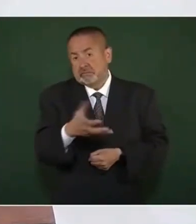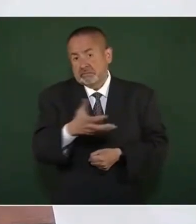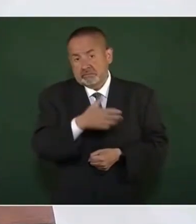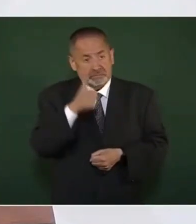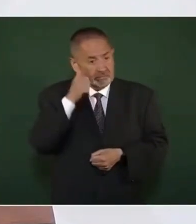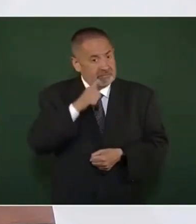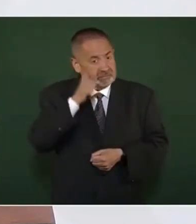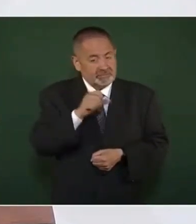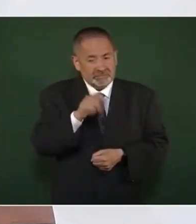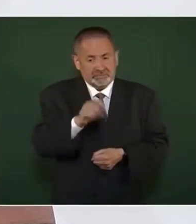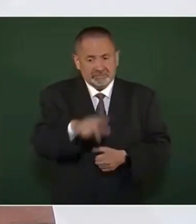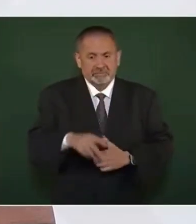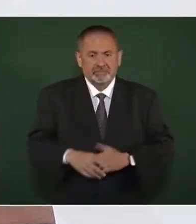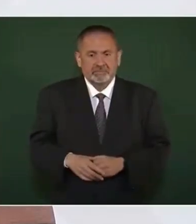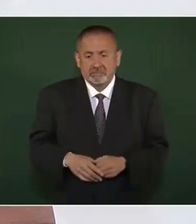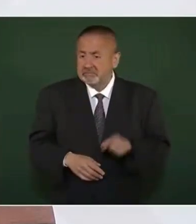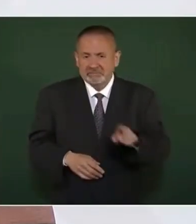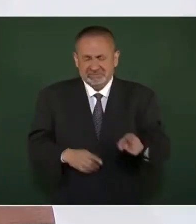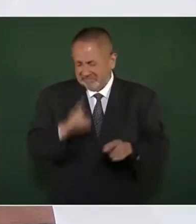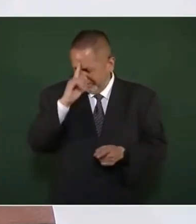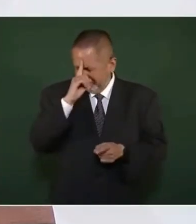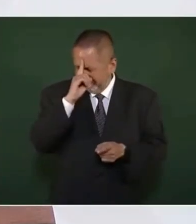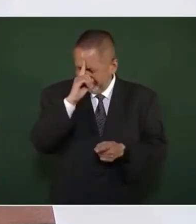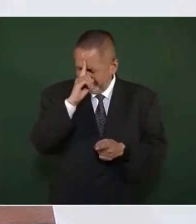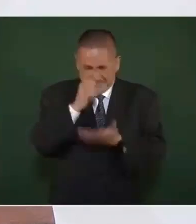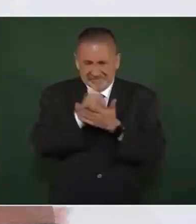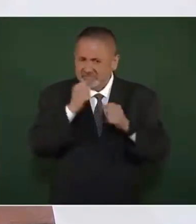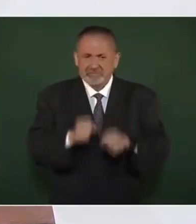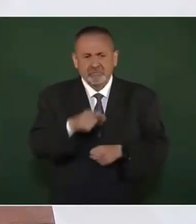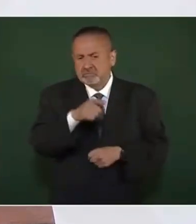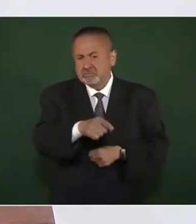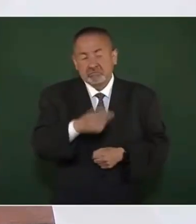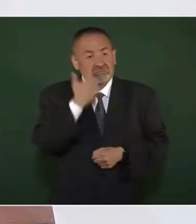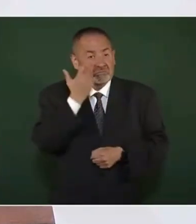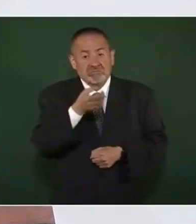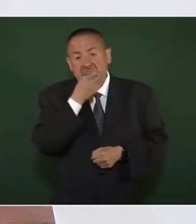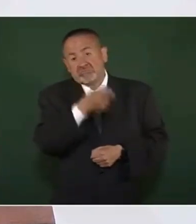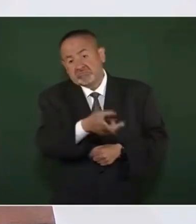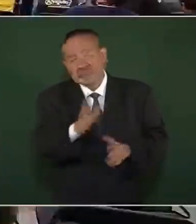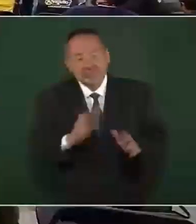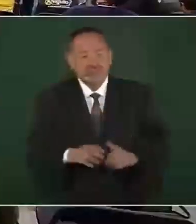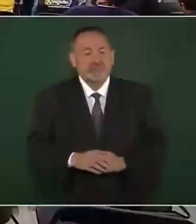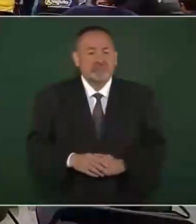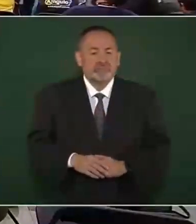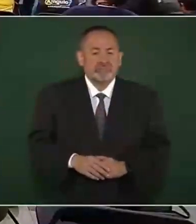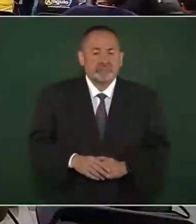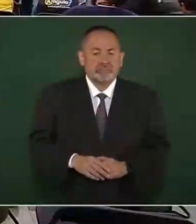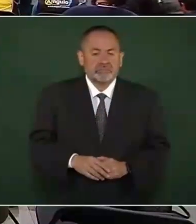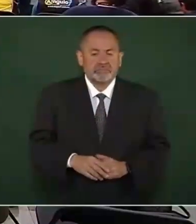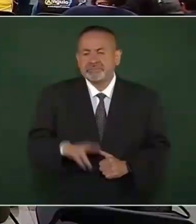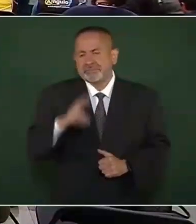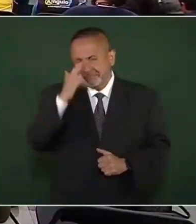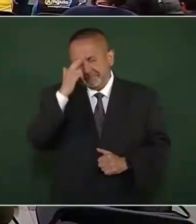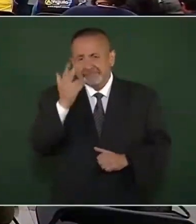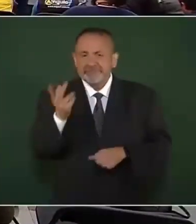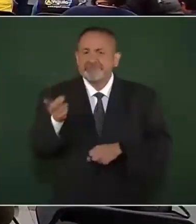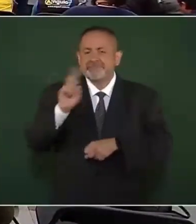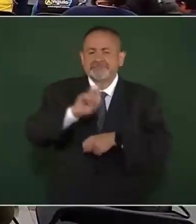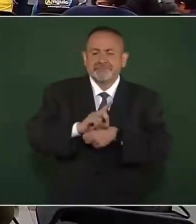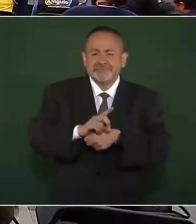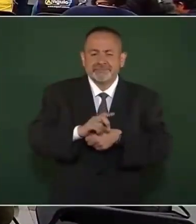se ha convencido, bueno, hasta el día que juzgaron a